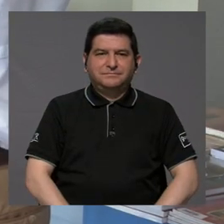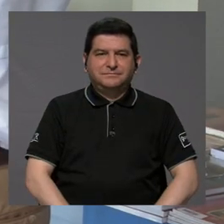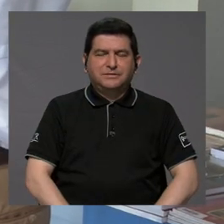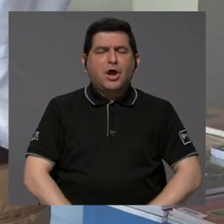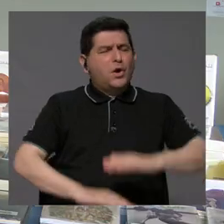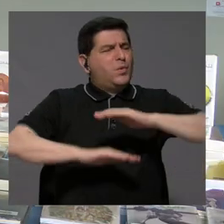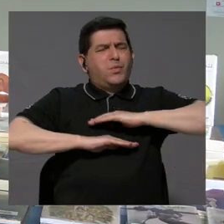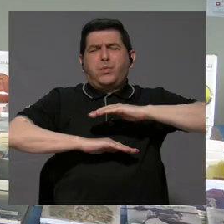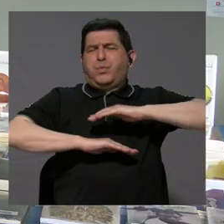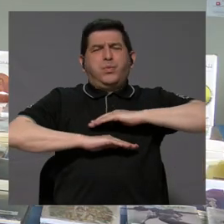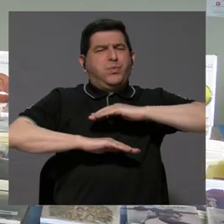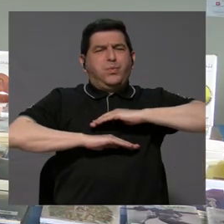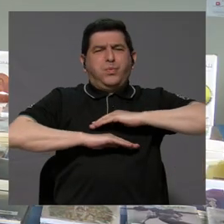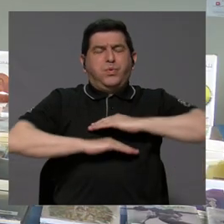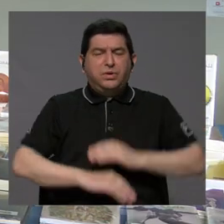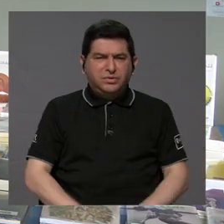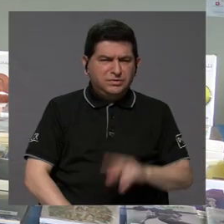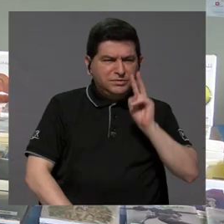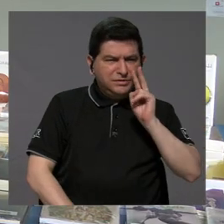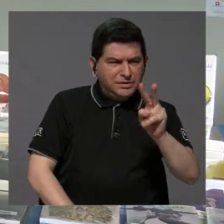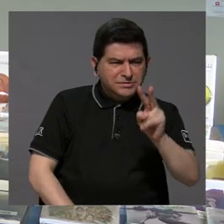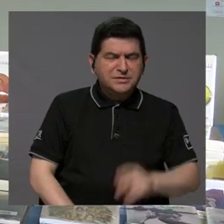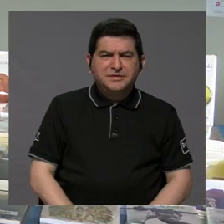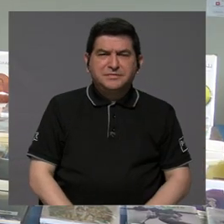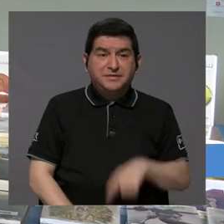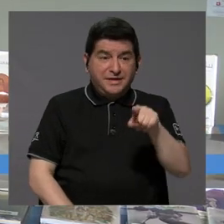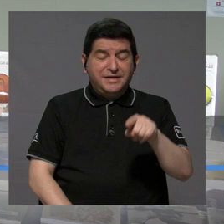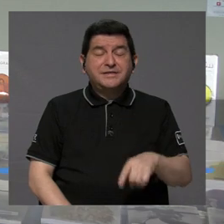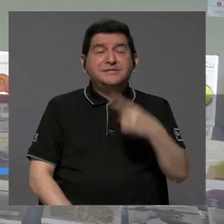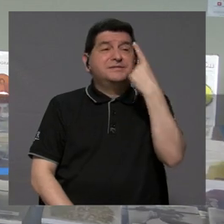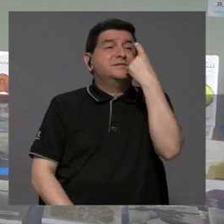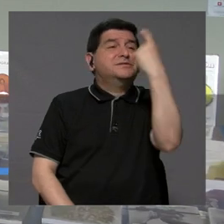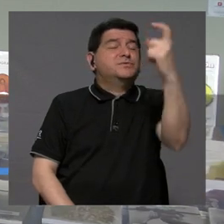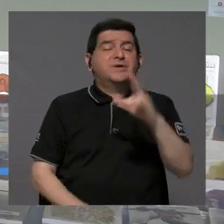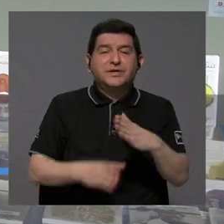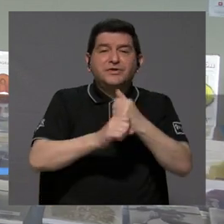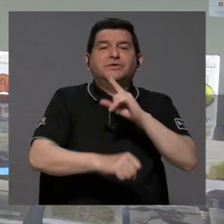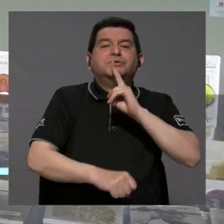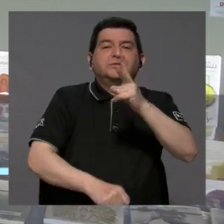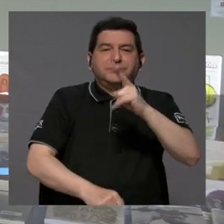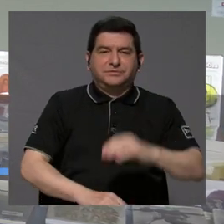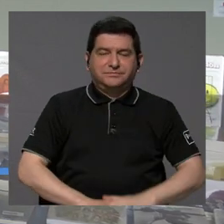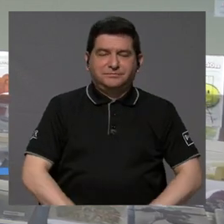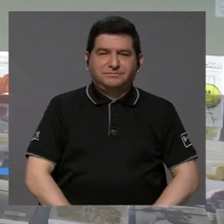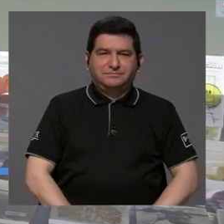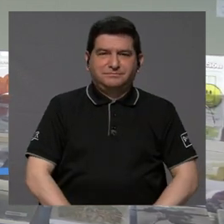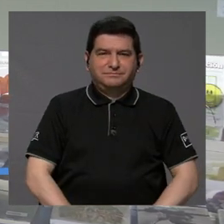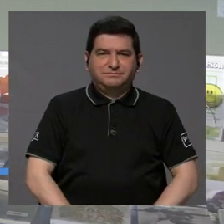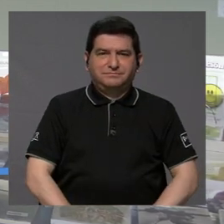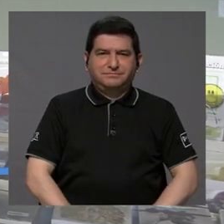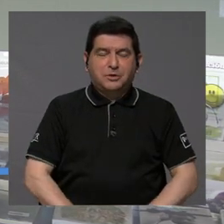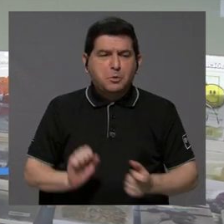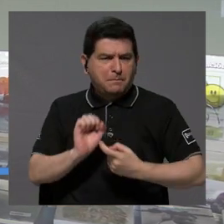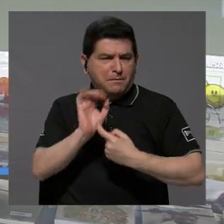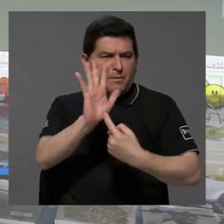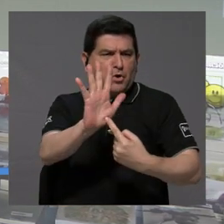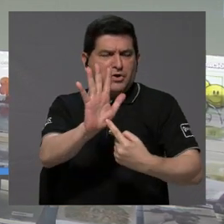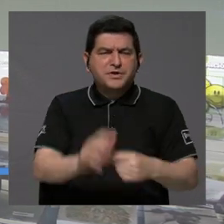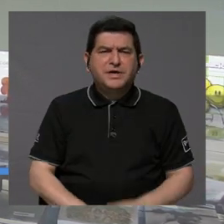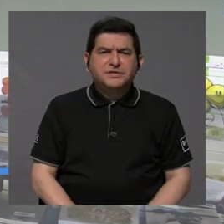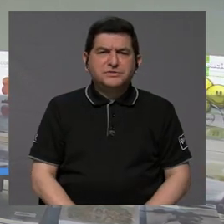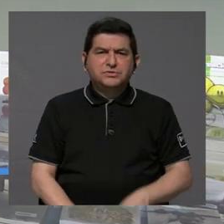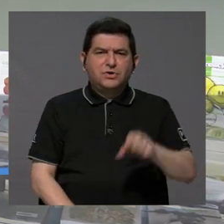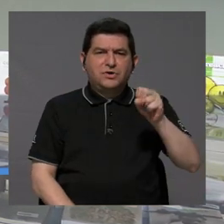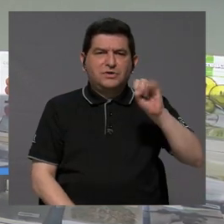Sí, sumamente complacido de ver esto, que es prácticamente un sueño hecho realidad. Esa proyección